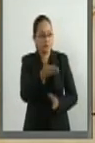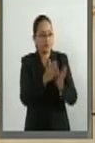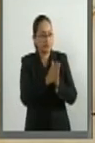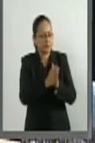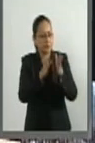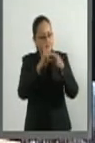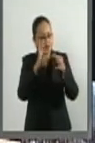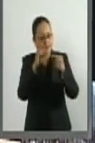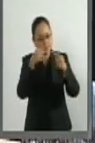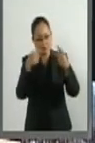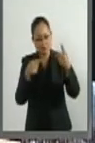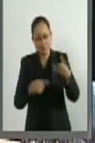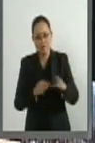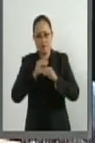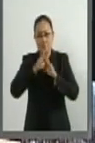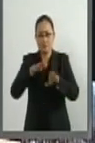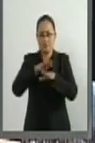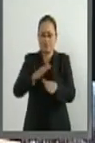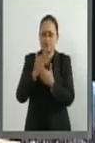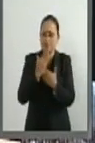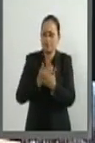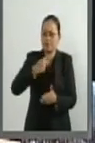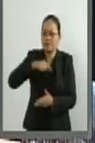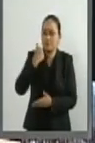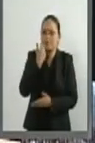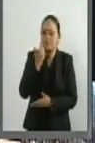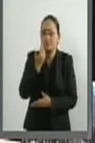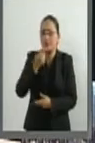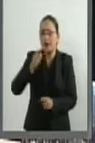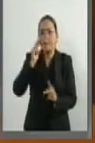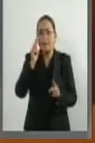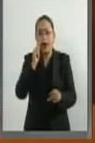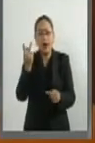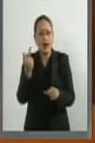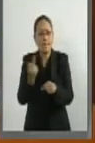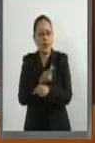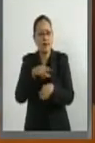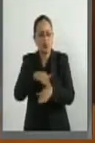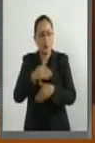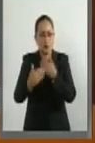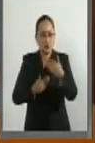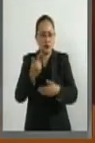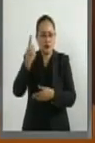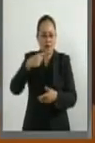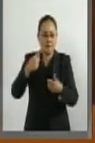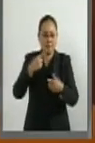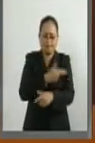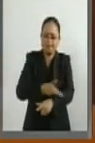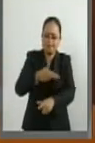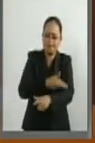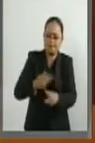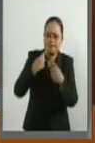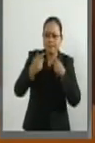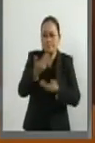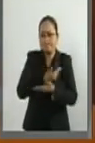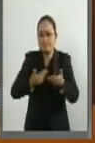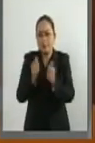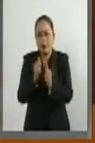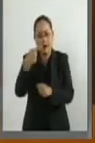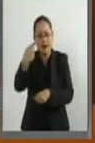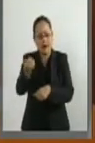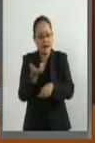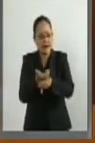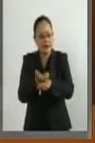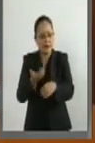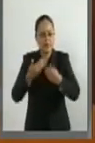puntual, con lo que podemos esperar los mexicanos de este proceso de negociación. En estos casi dos